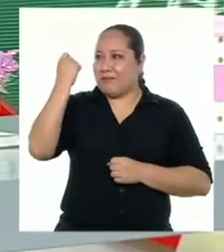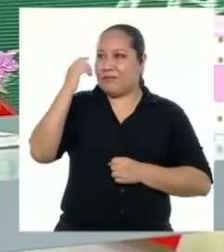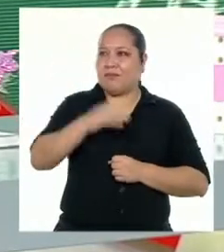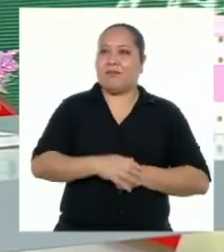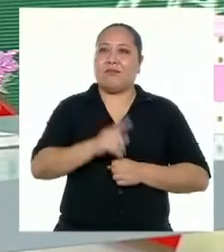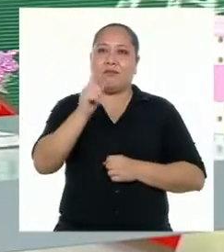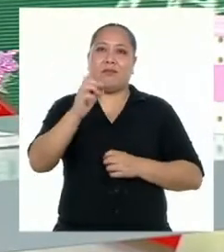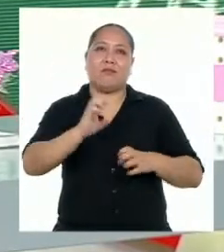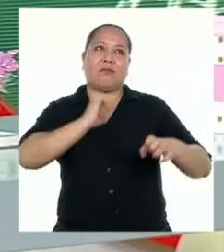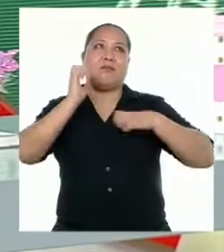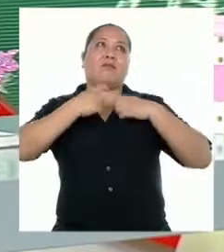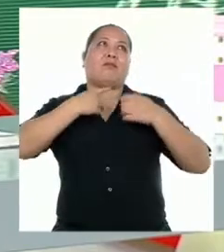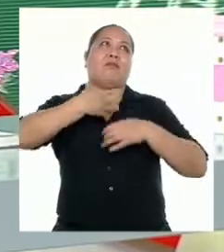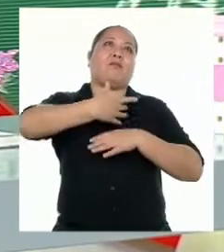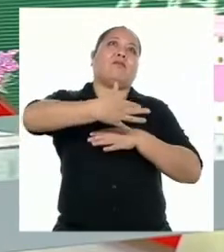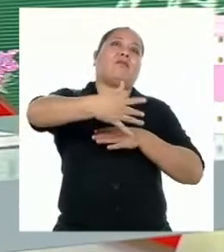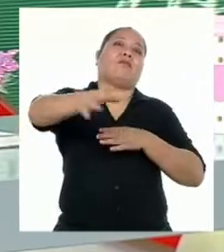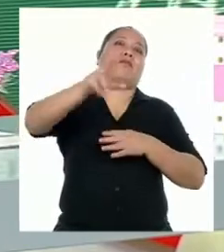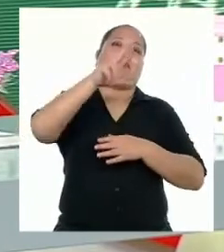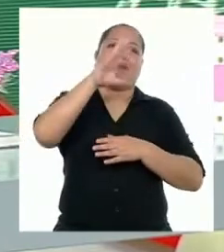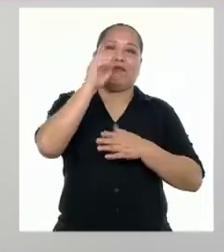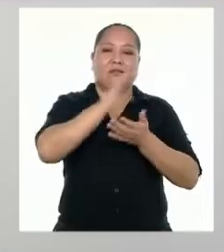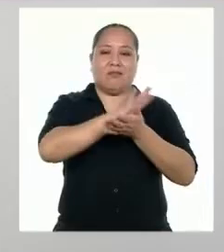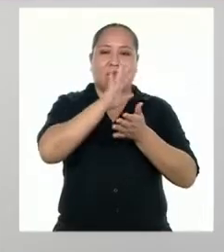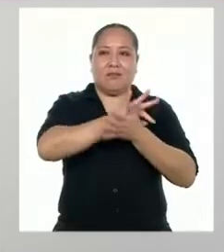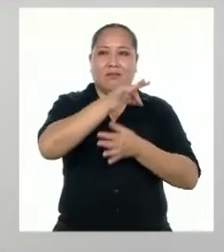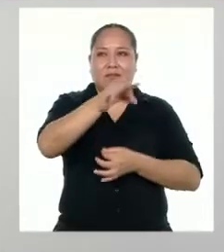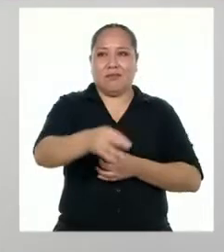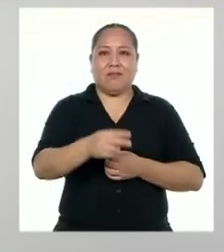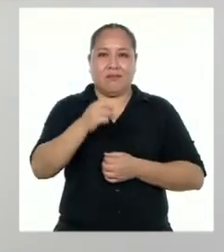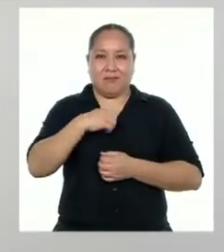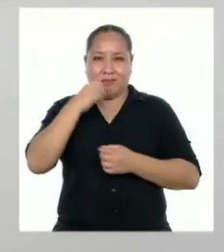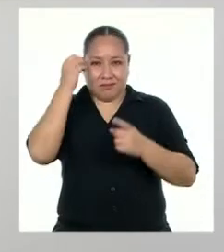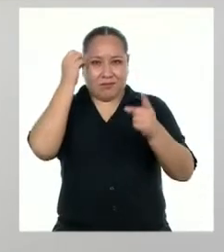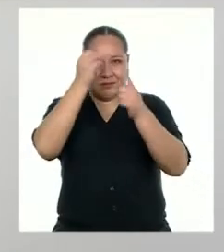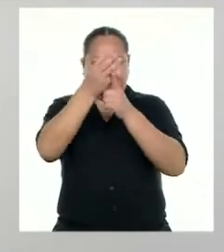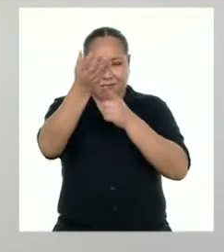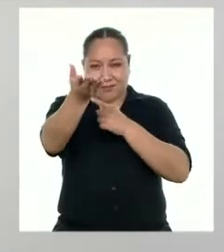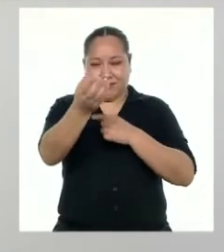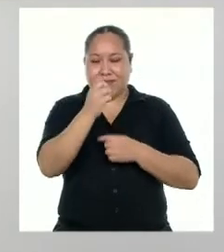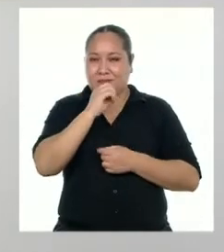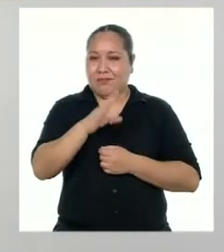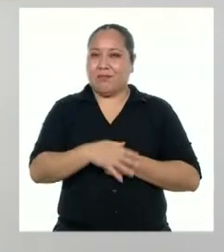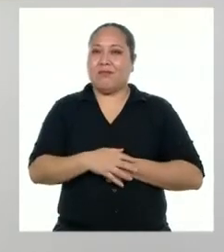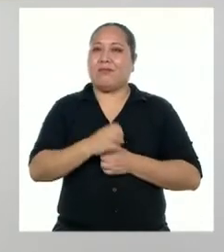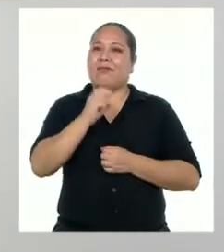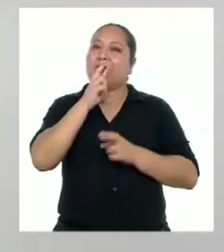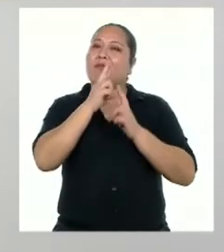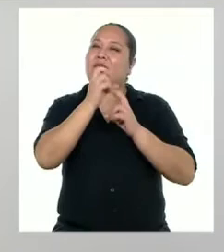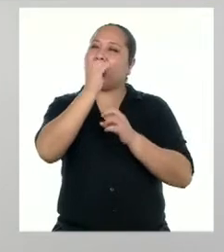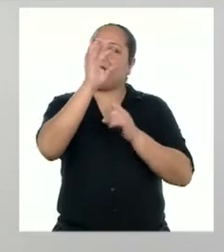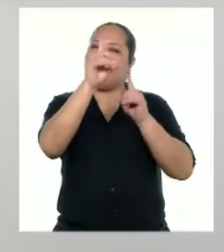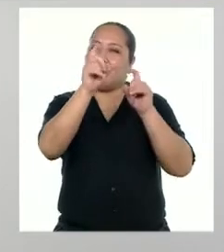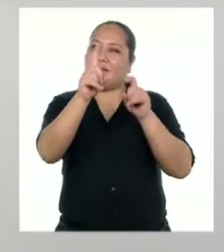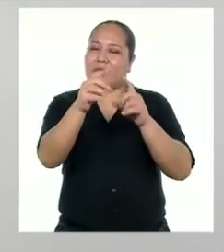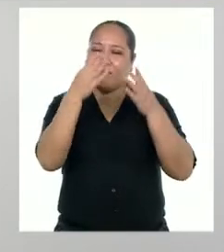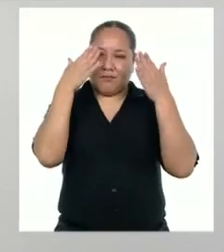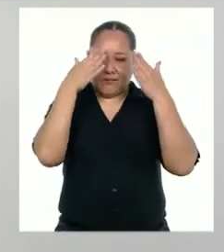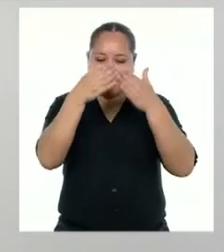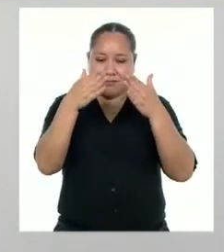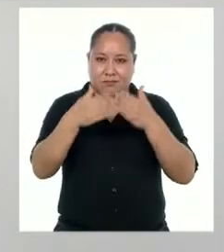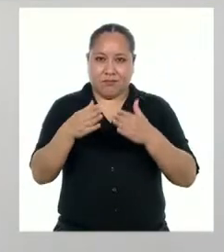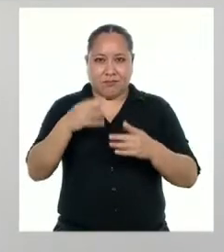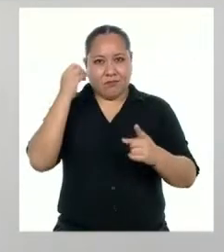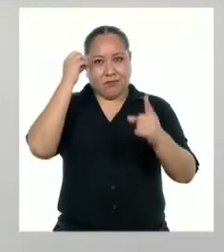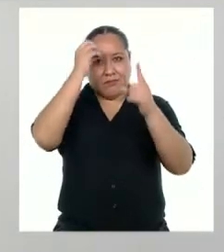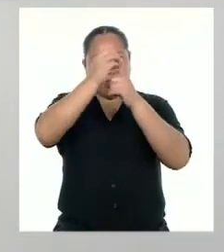Una se emociona y luego escribe 30 páginas. Te propongo responder a las siguientes preguntas para cumplir con nuestro